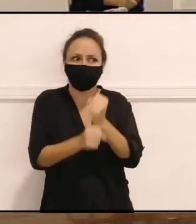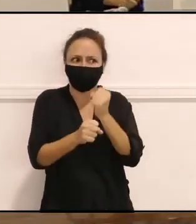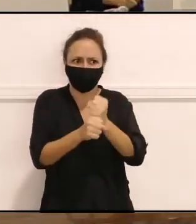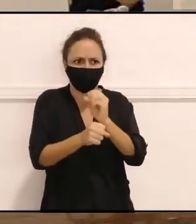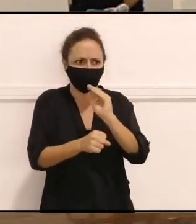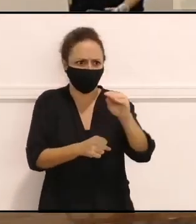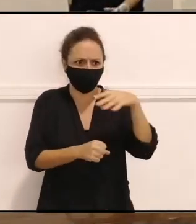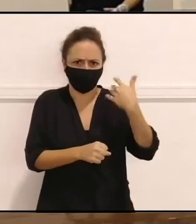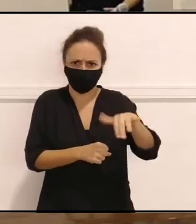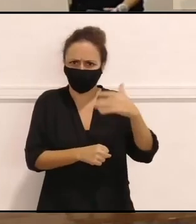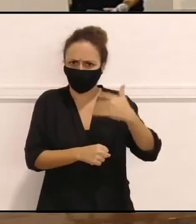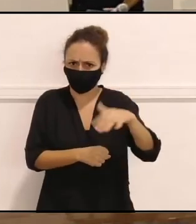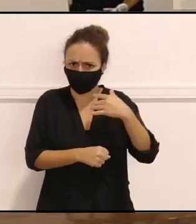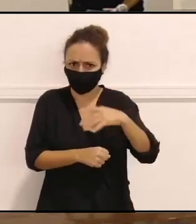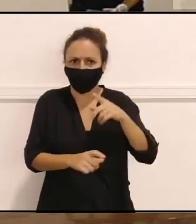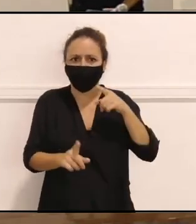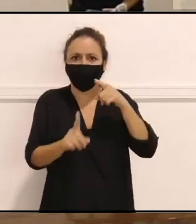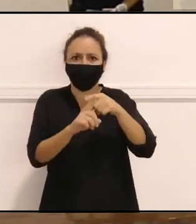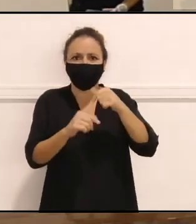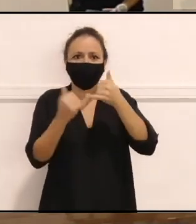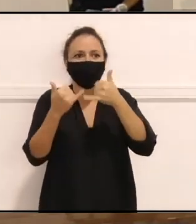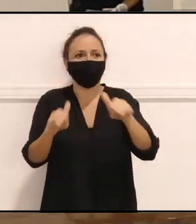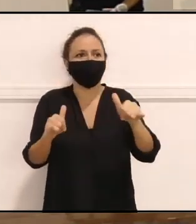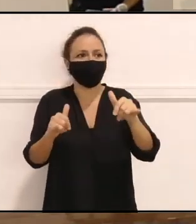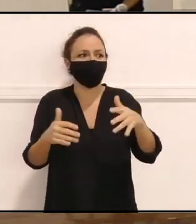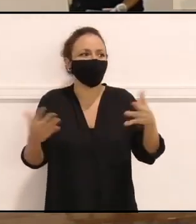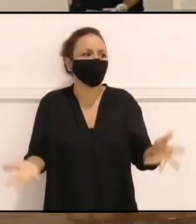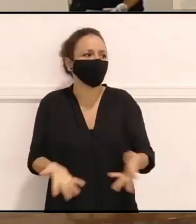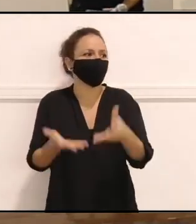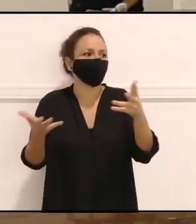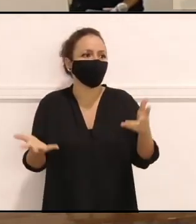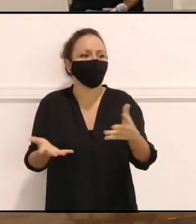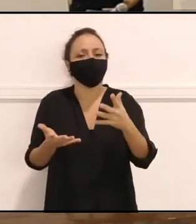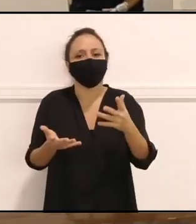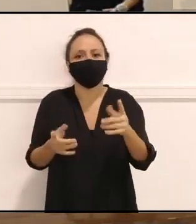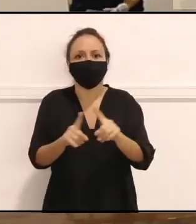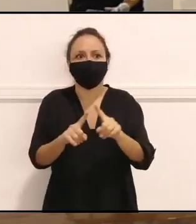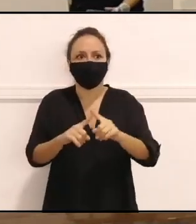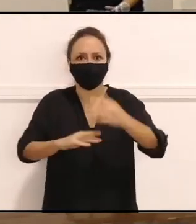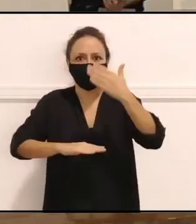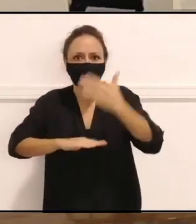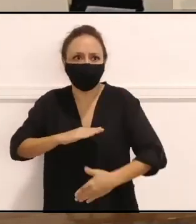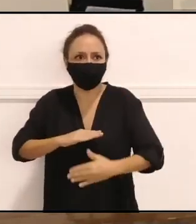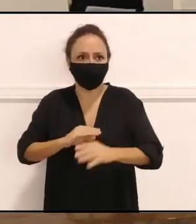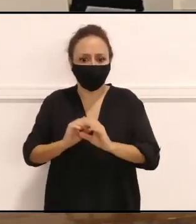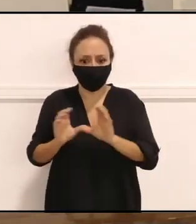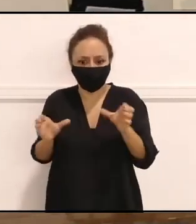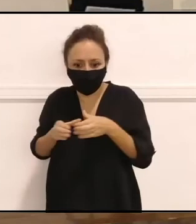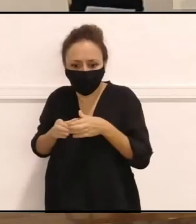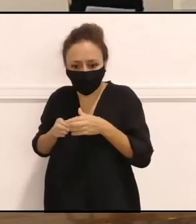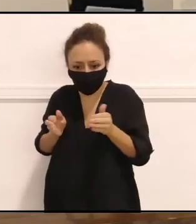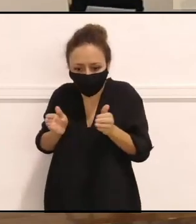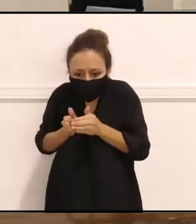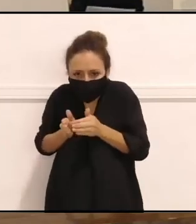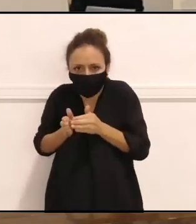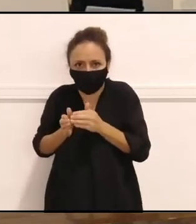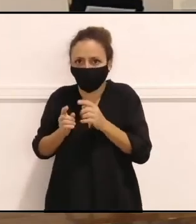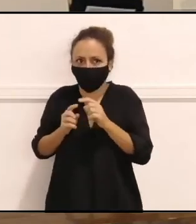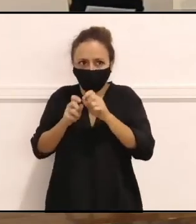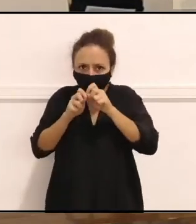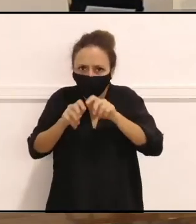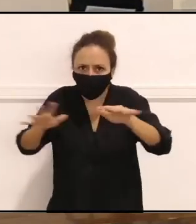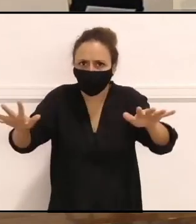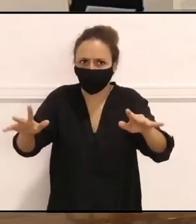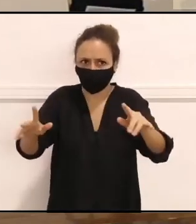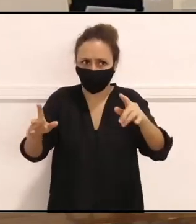para que no fuera un evento, ¿no? Que quedara restringido, ¿no? Digamos, a un ámbito cerrado, sino que trascendiera, que pudiera tener